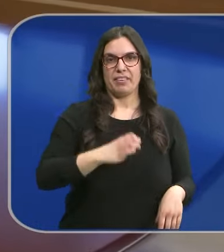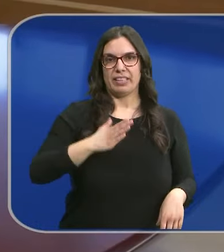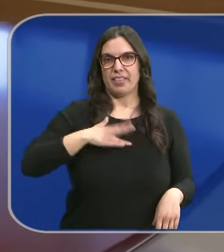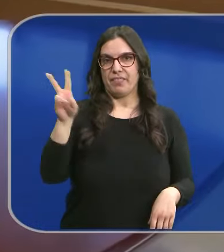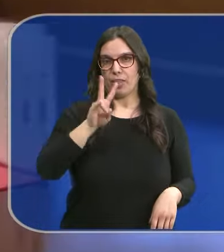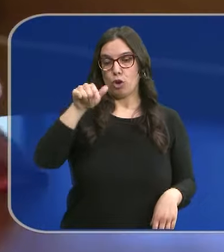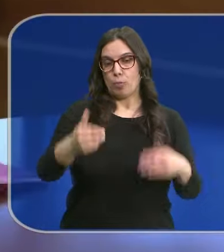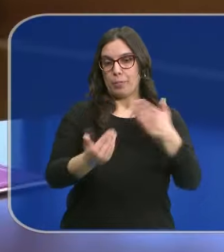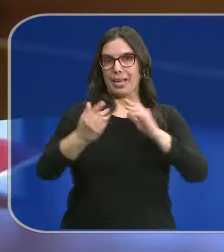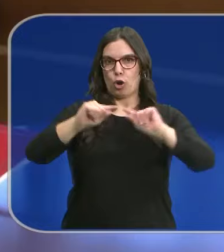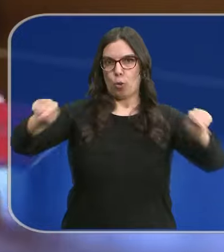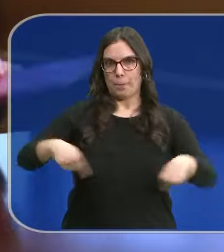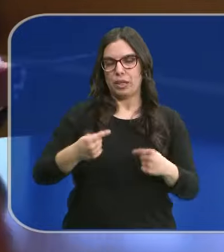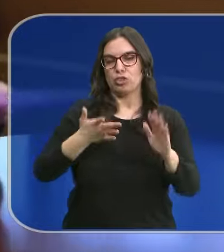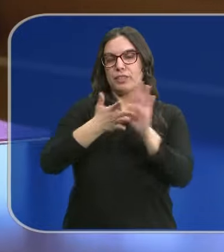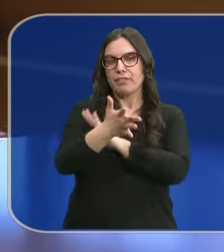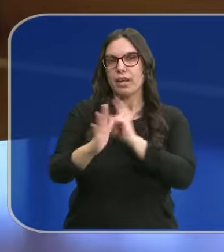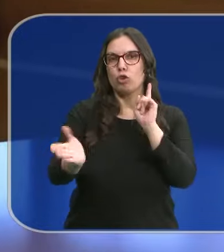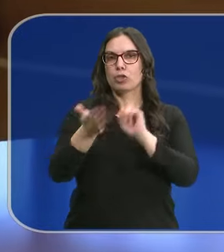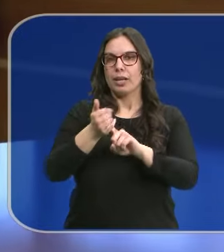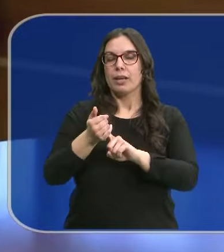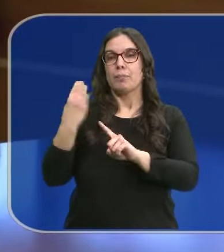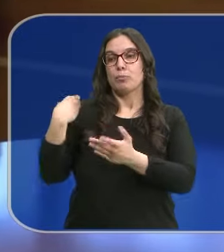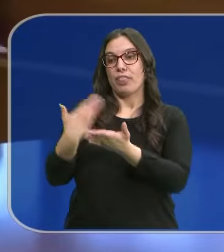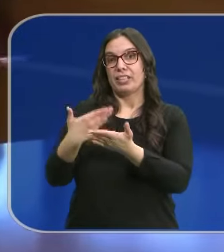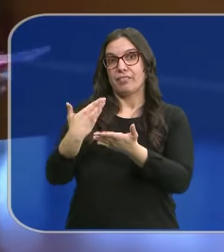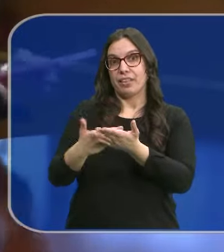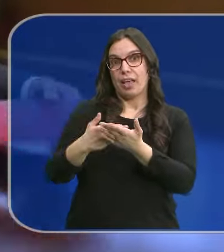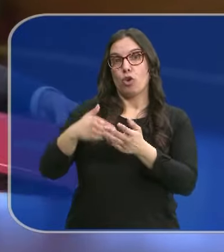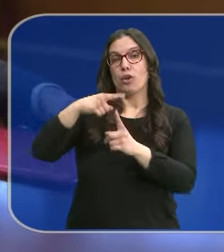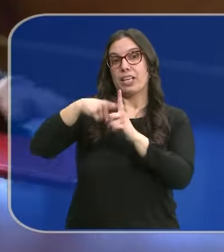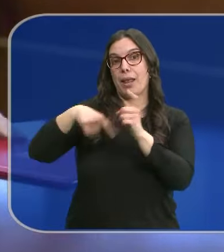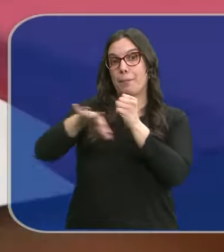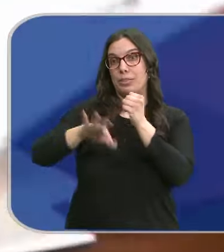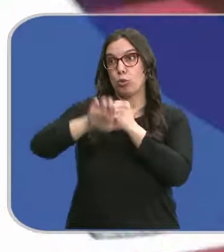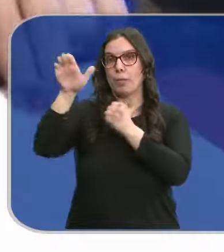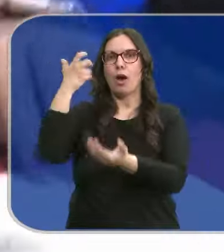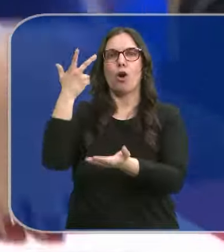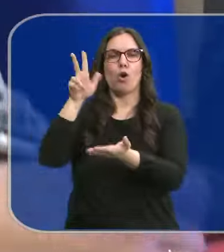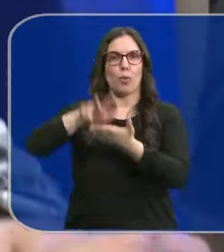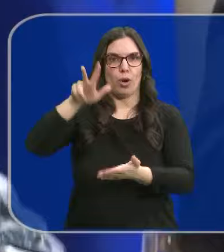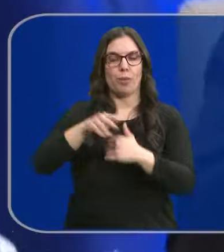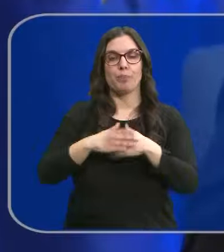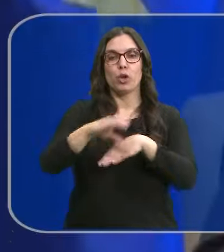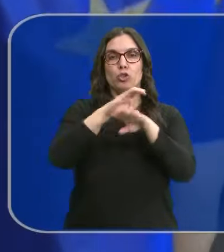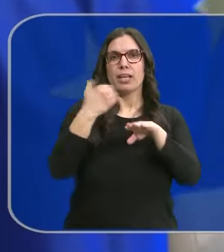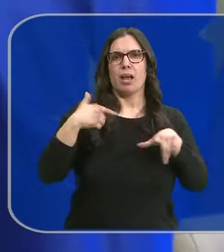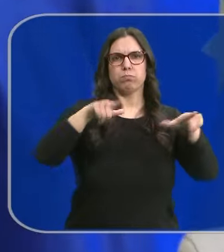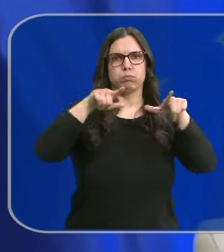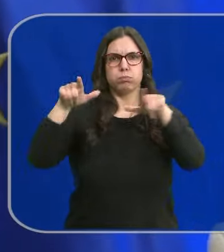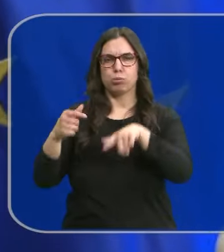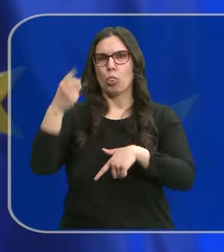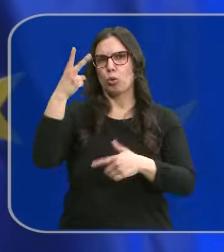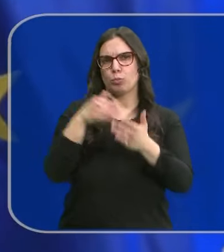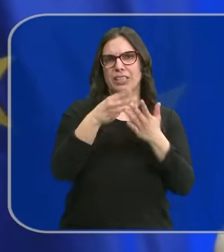Esta mañana se ha firmado el convenio que permitirá lograr la homologación del certificado de nivel básico europeo. La Consejería ya ha expedido 2.300